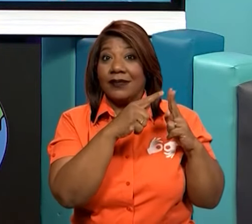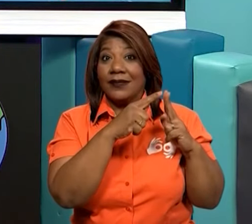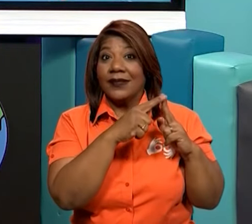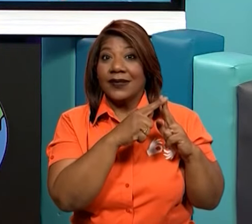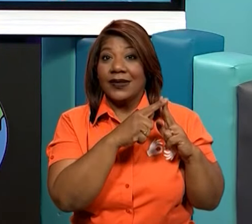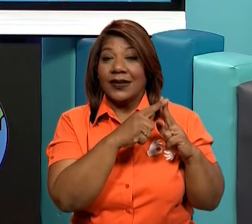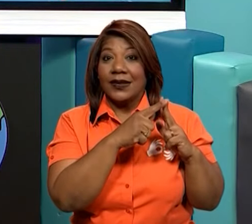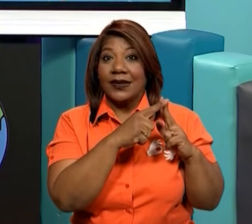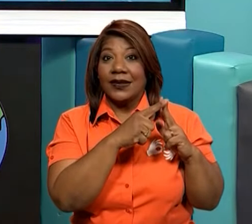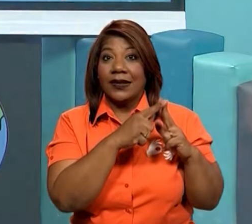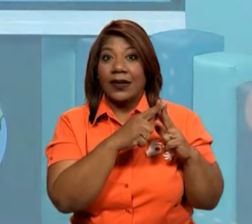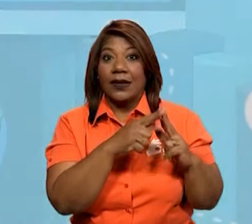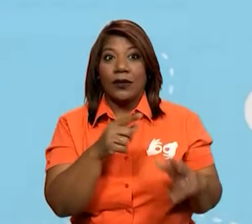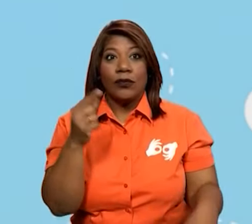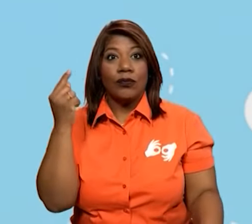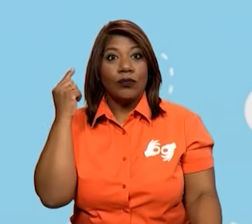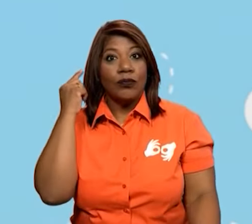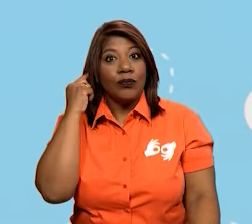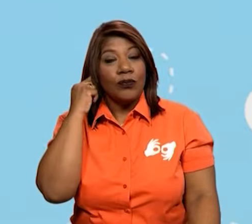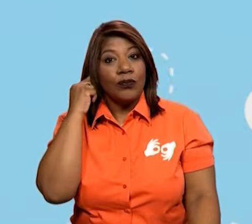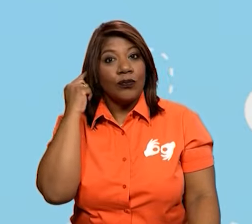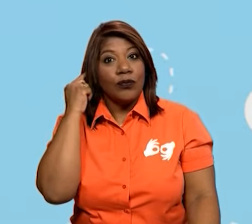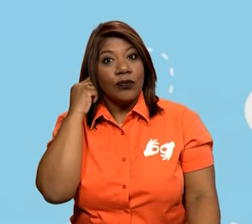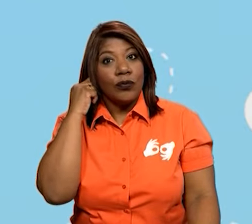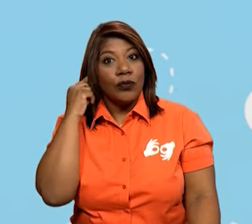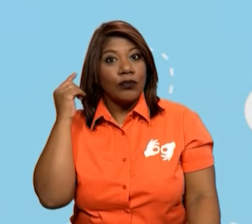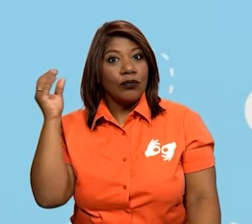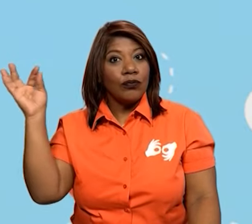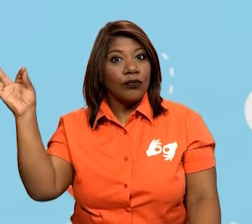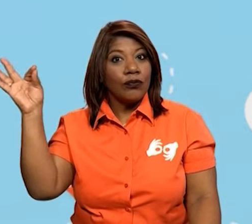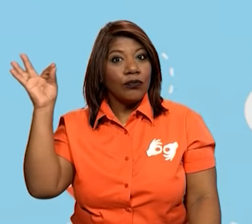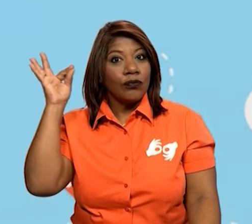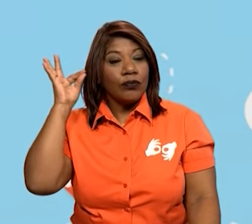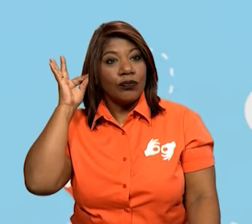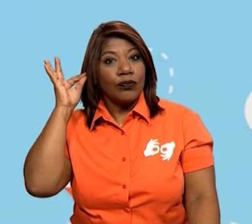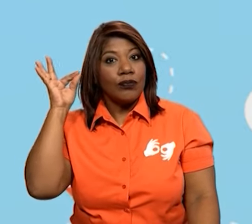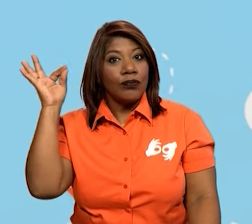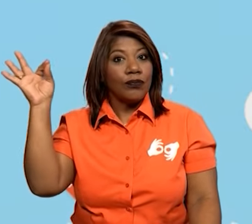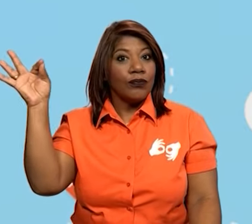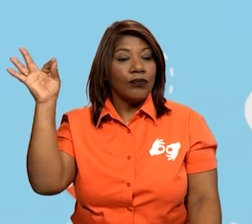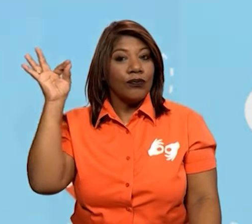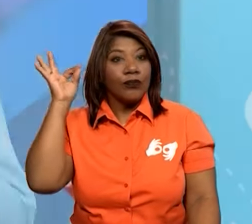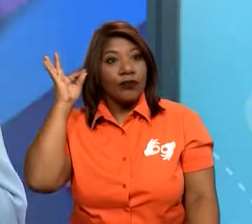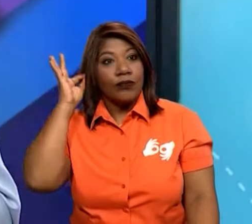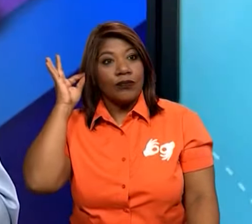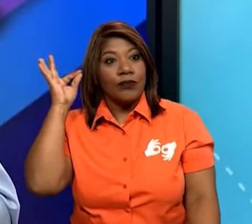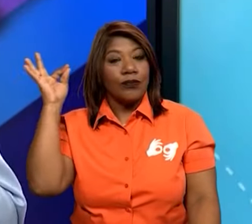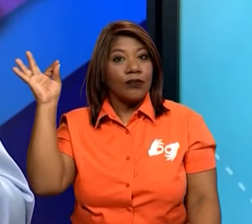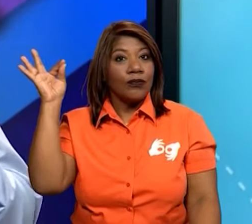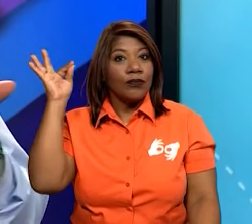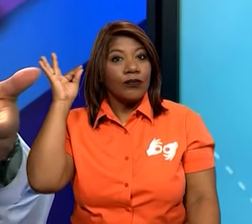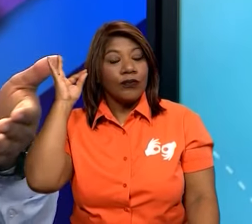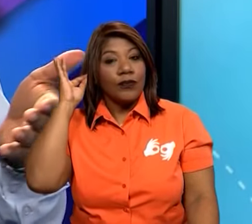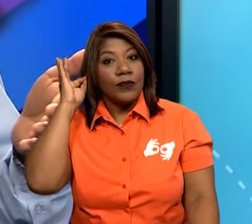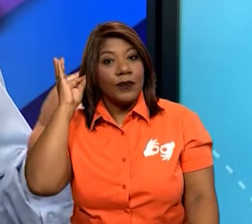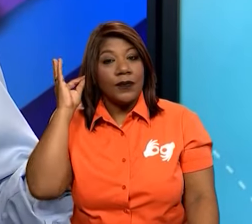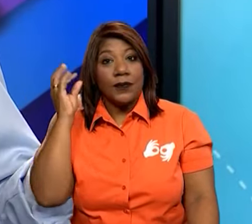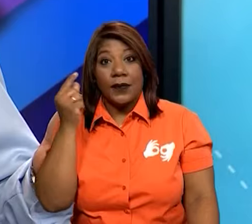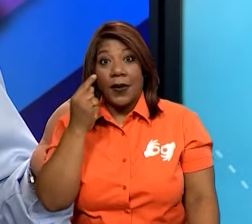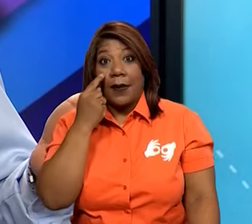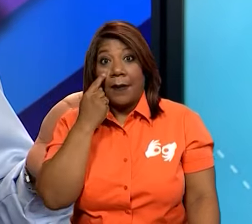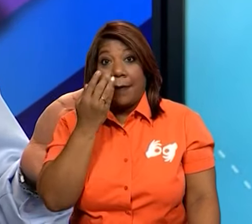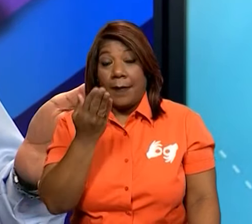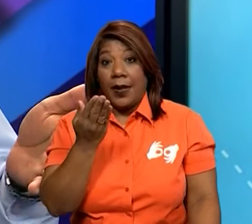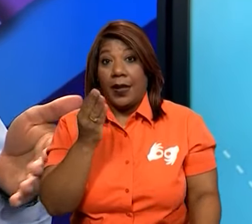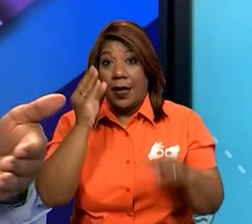que nosotros tenemos es la audición o el oído, ¿ya? Y para esto te voy a dar un ejemplo,